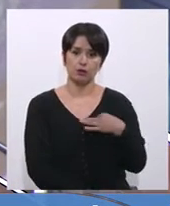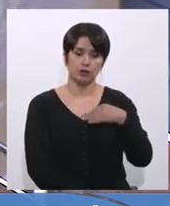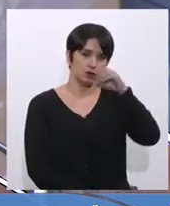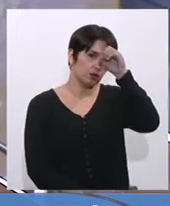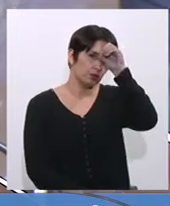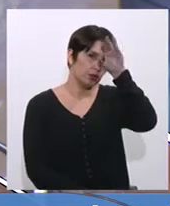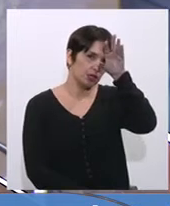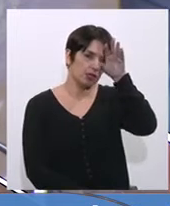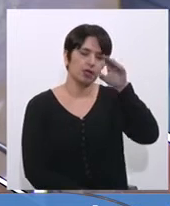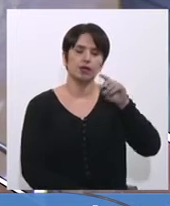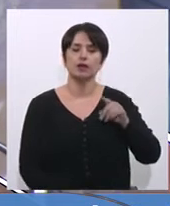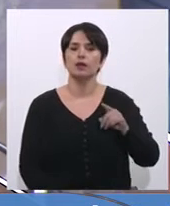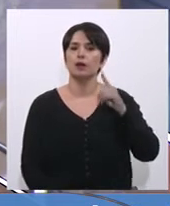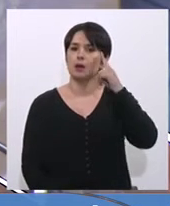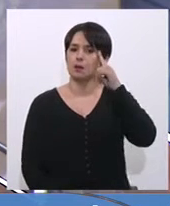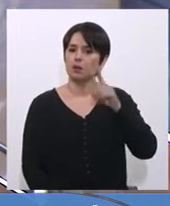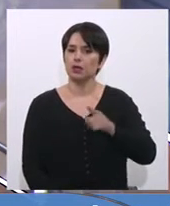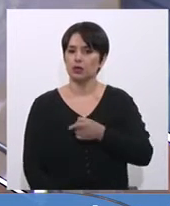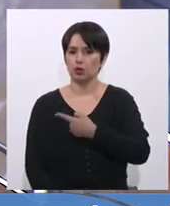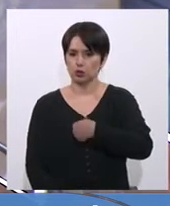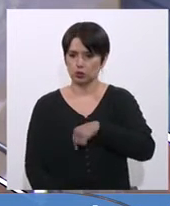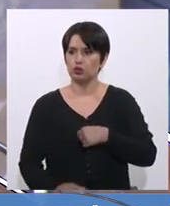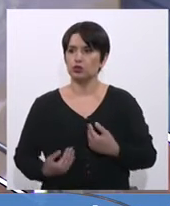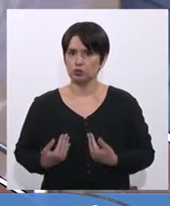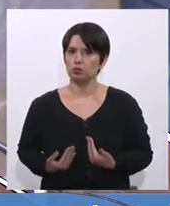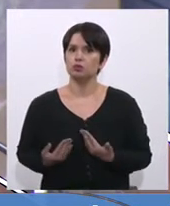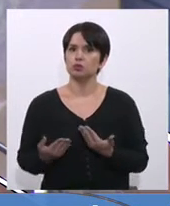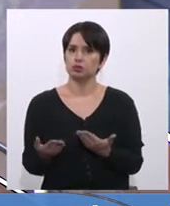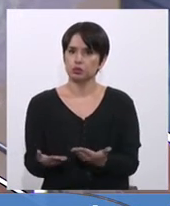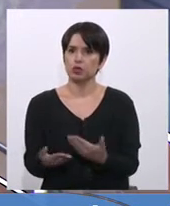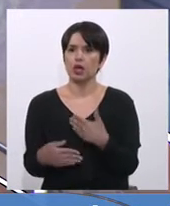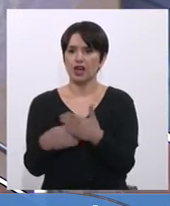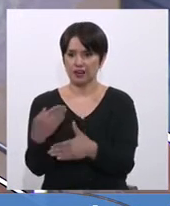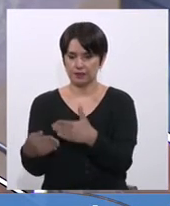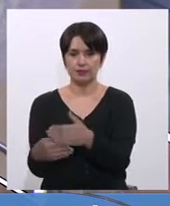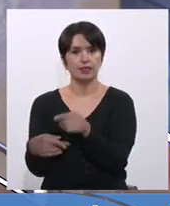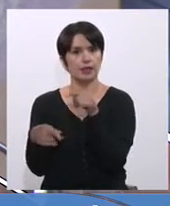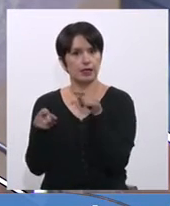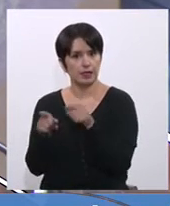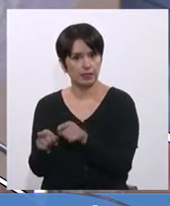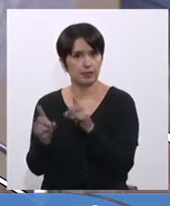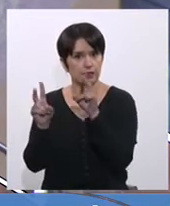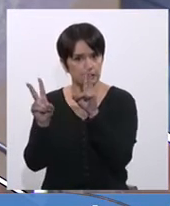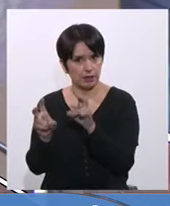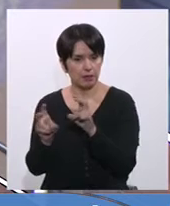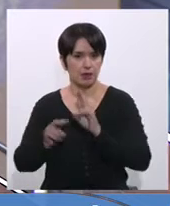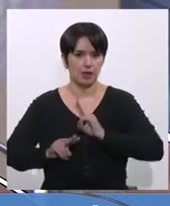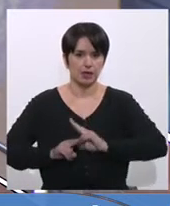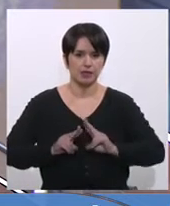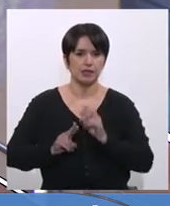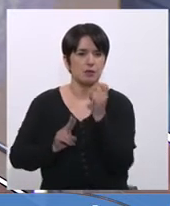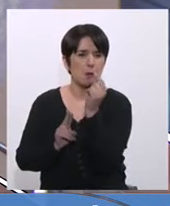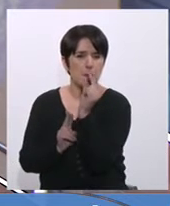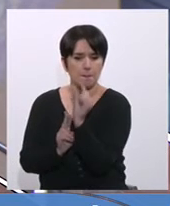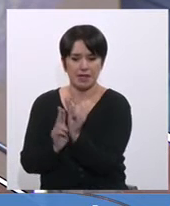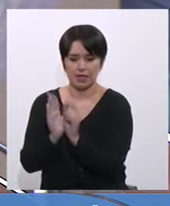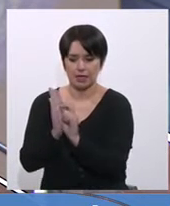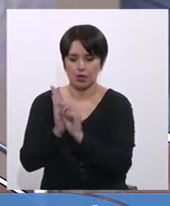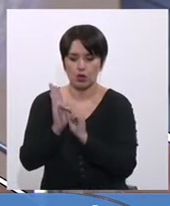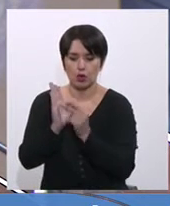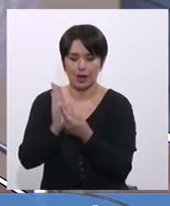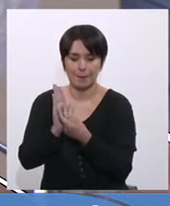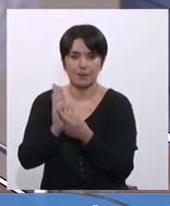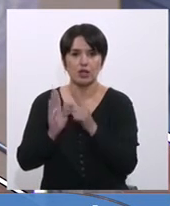pero nosotros estaríamos dispuestos a avanzar en aquella si es que hacemos un pequeño cambio en el